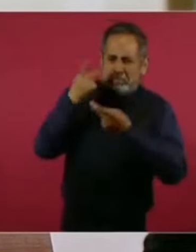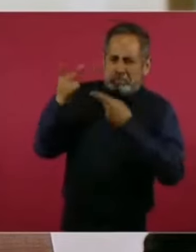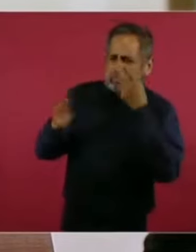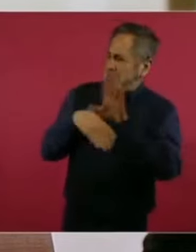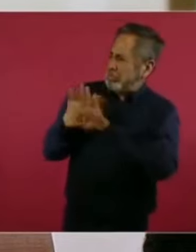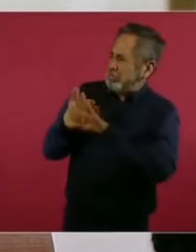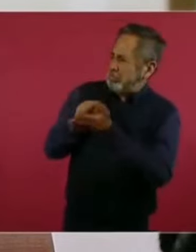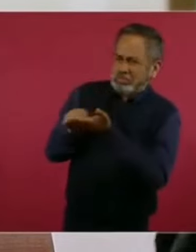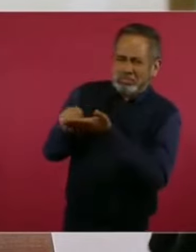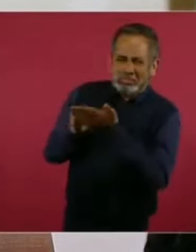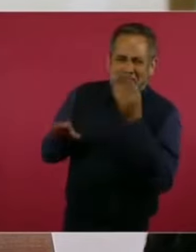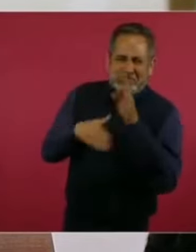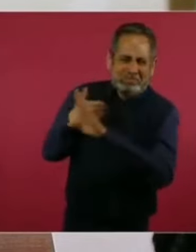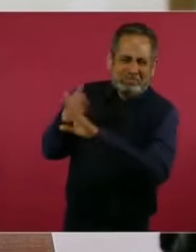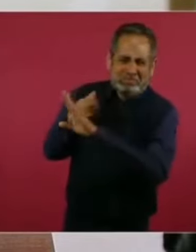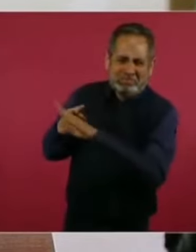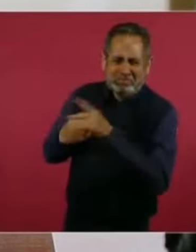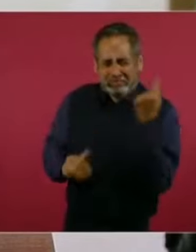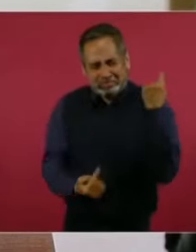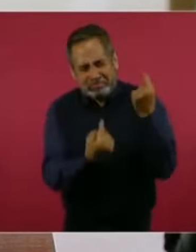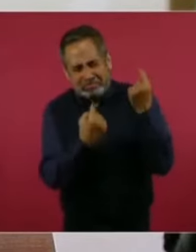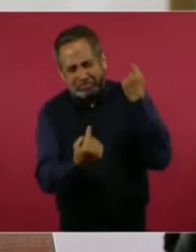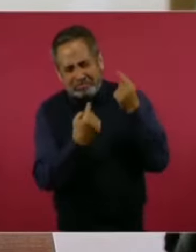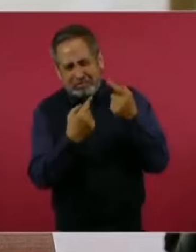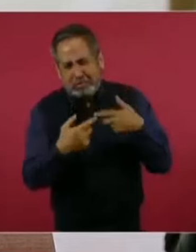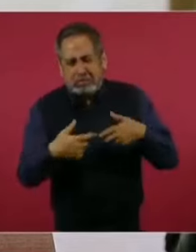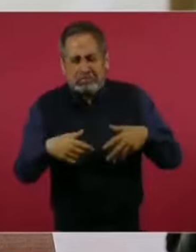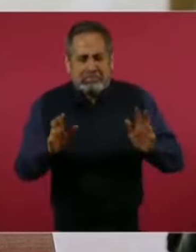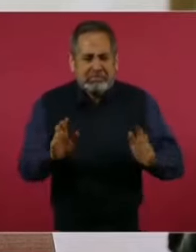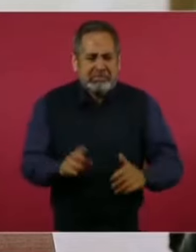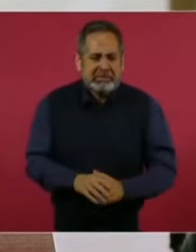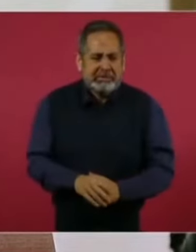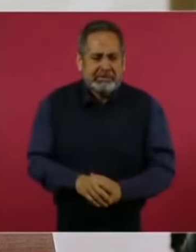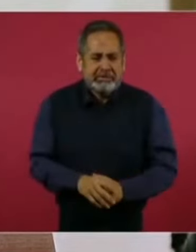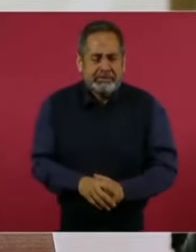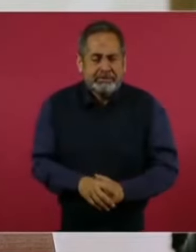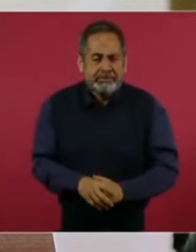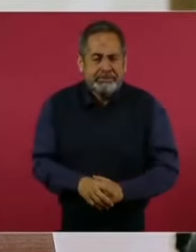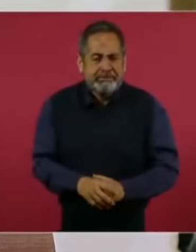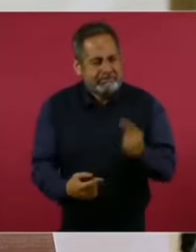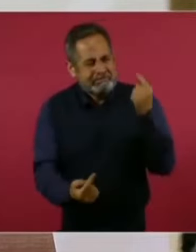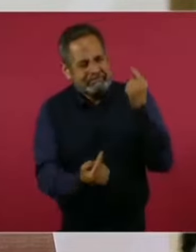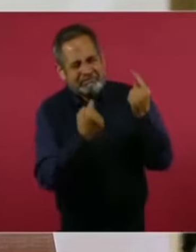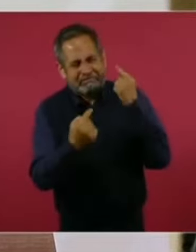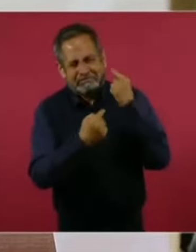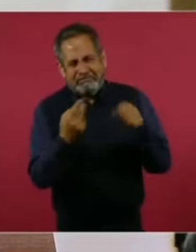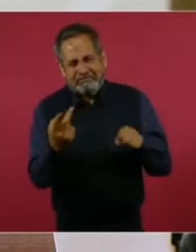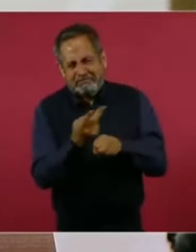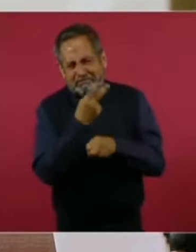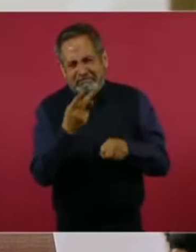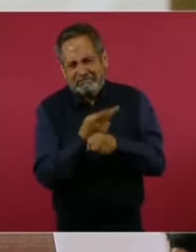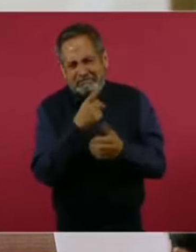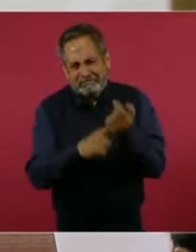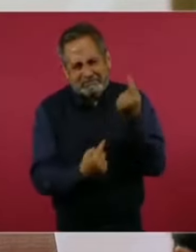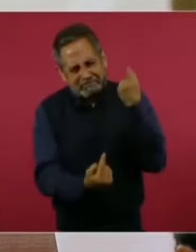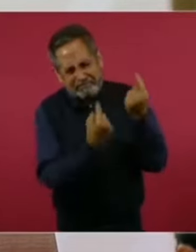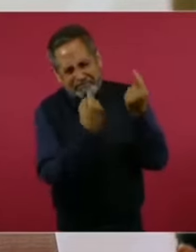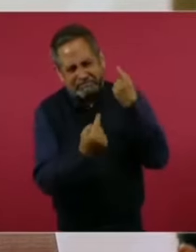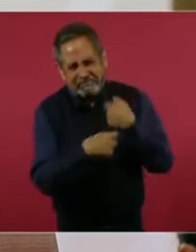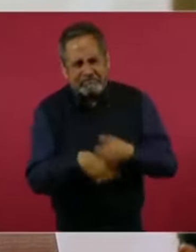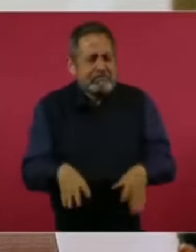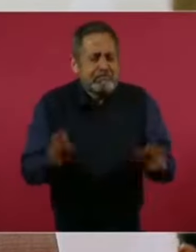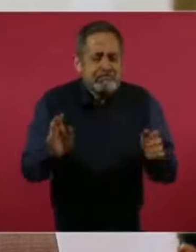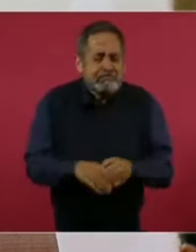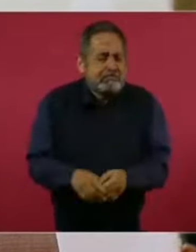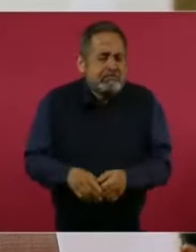me insultan, pero